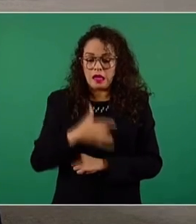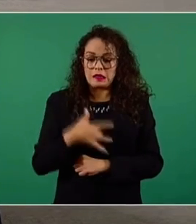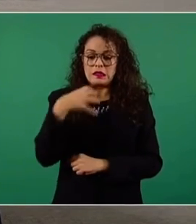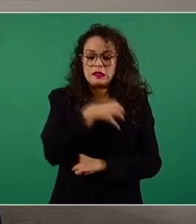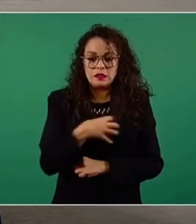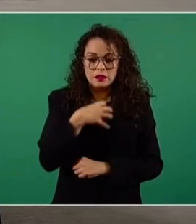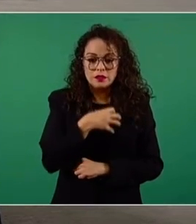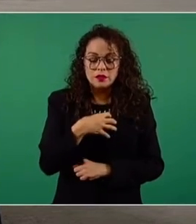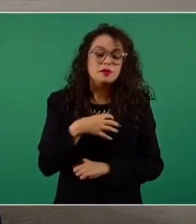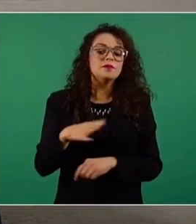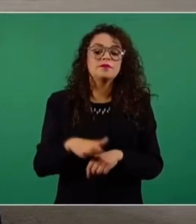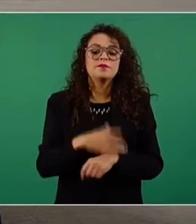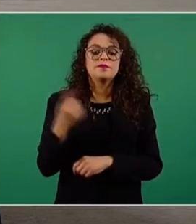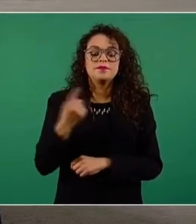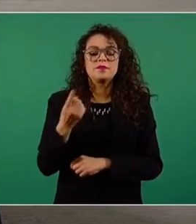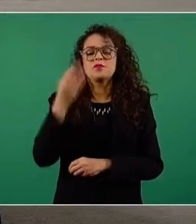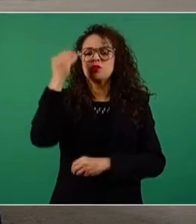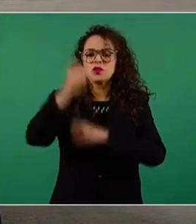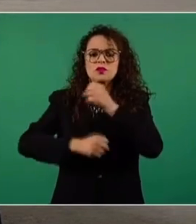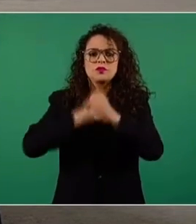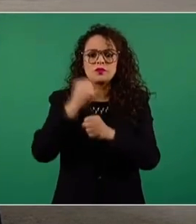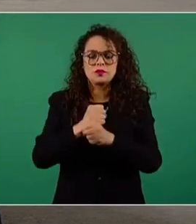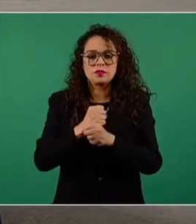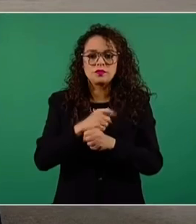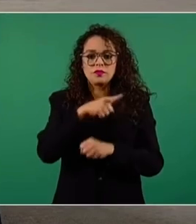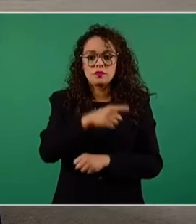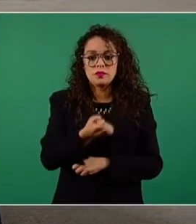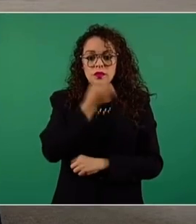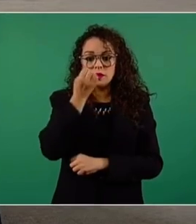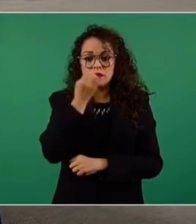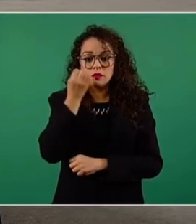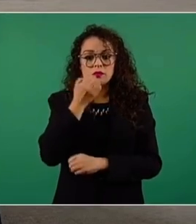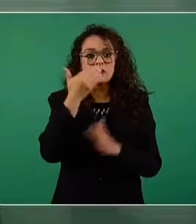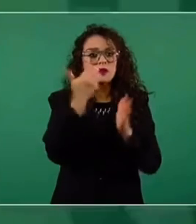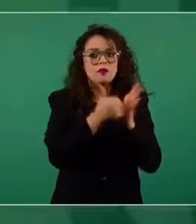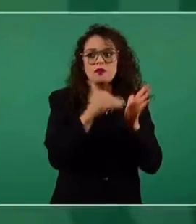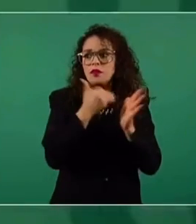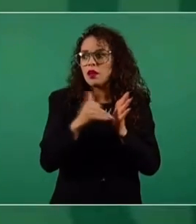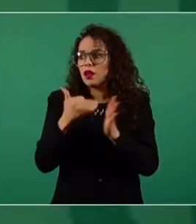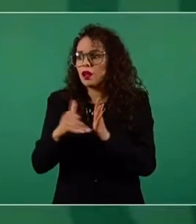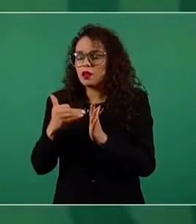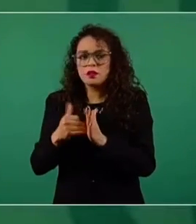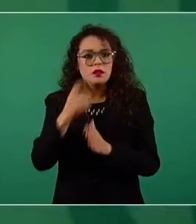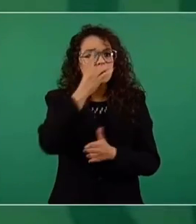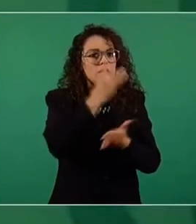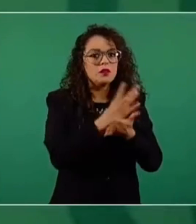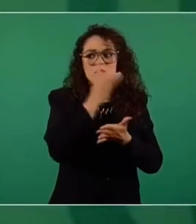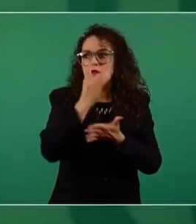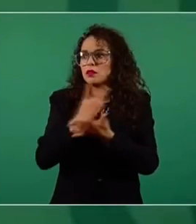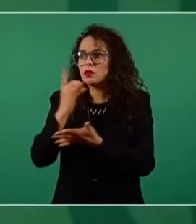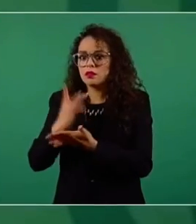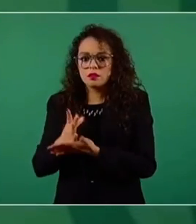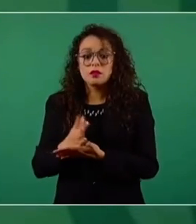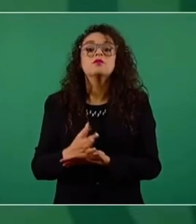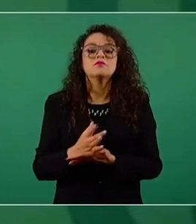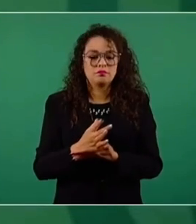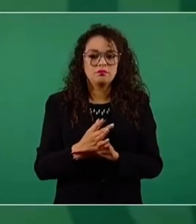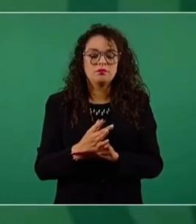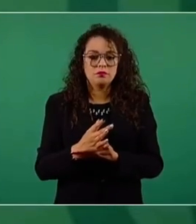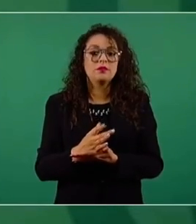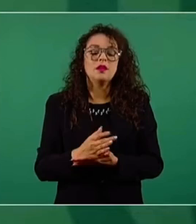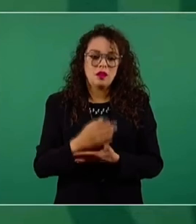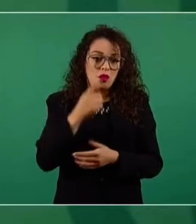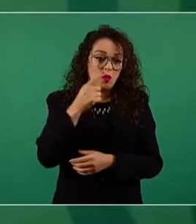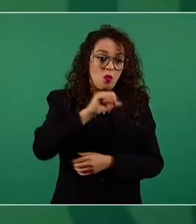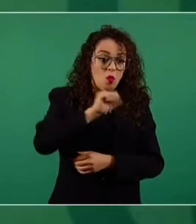años hubo escuelas que no solamente les faltaba un vidrio, tenemos escuelas que efectivamente les faltaba el piso, los niños todavía